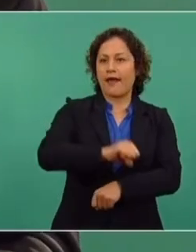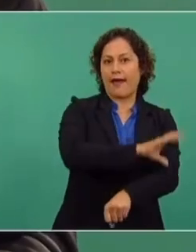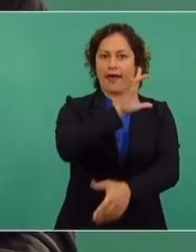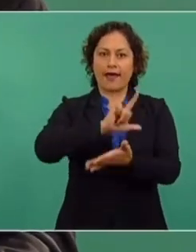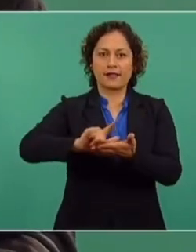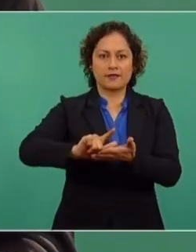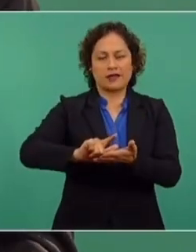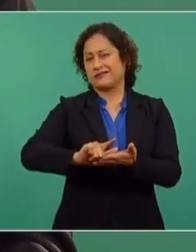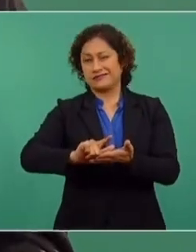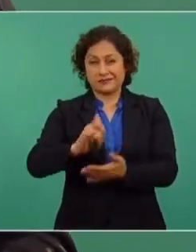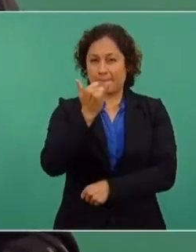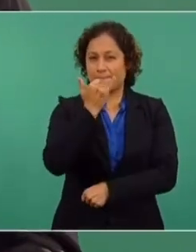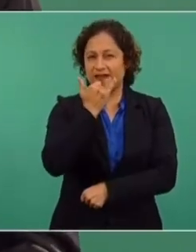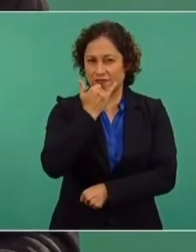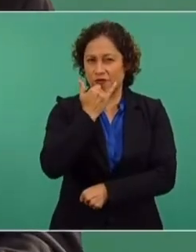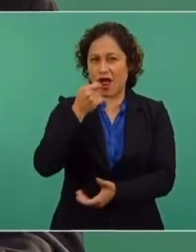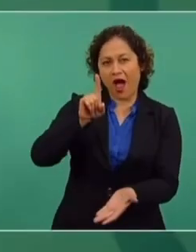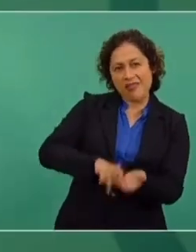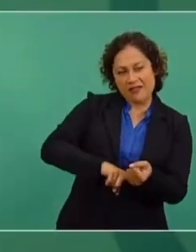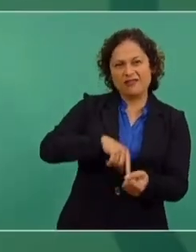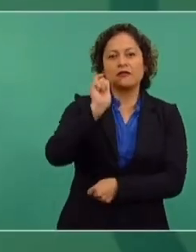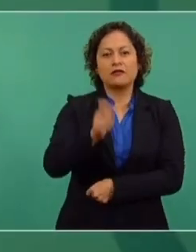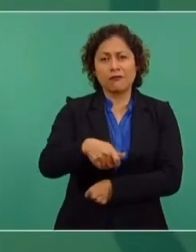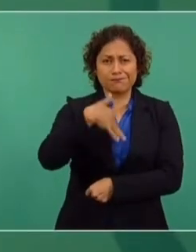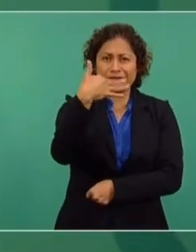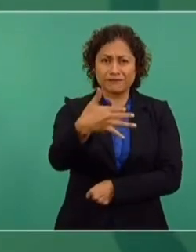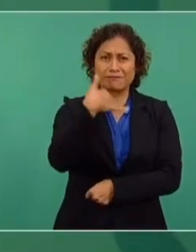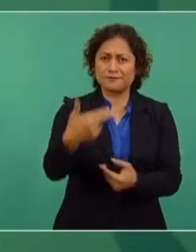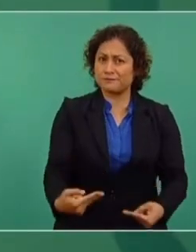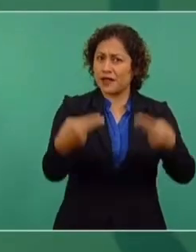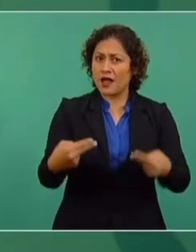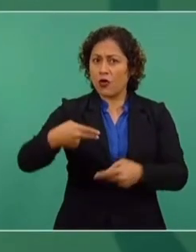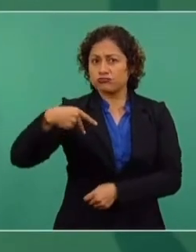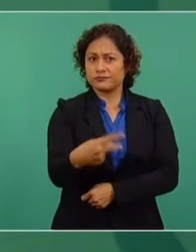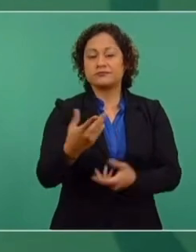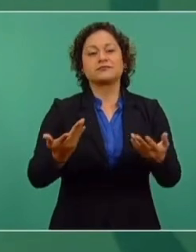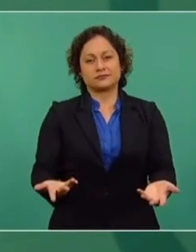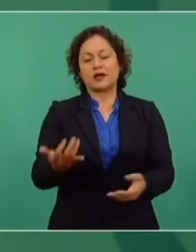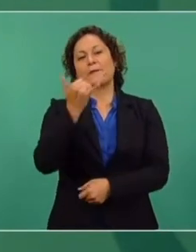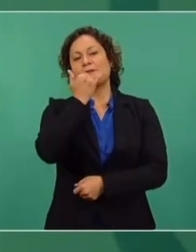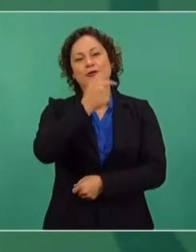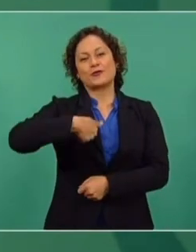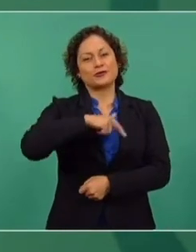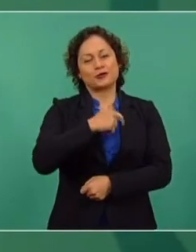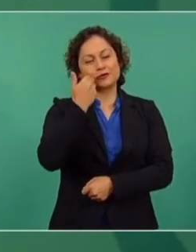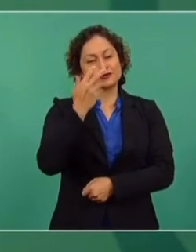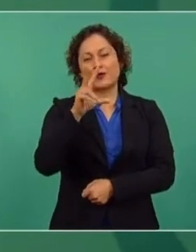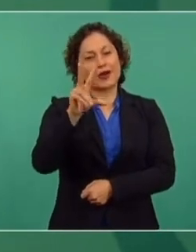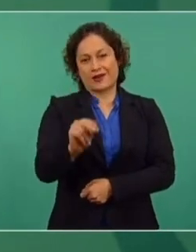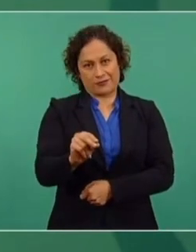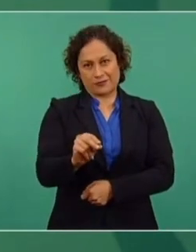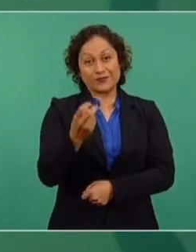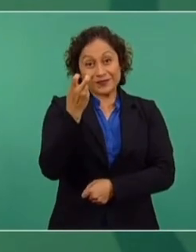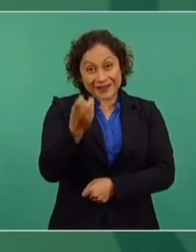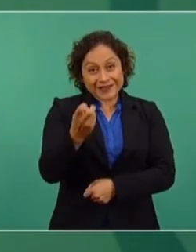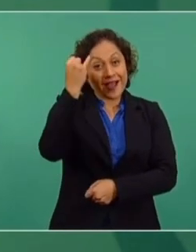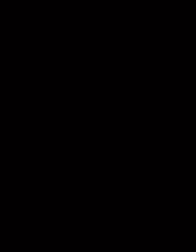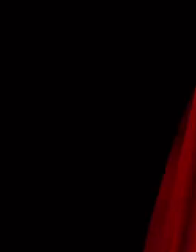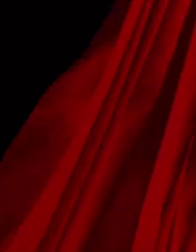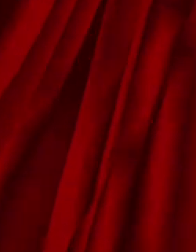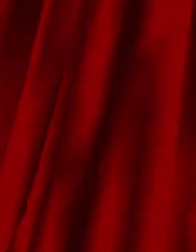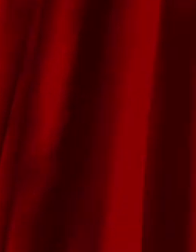se trata de negocios sucios. Y no queremos que nos pase, porque ese modelo lo trajeron de España.